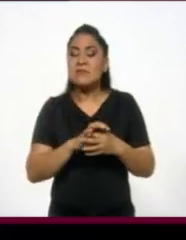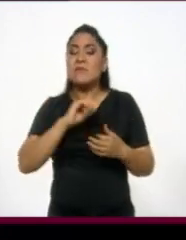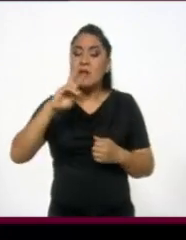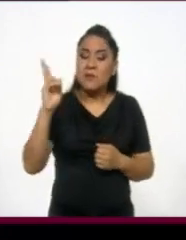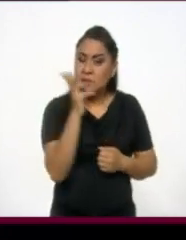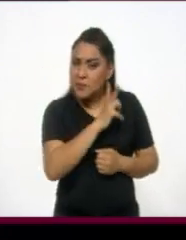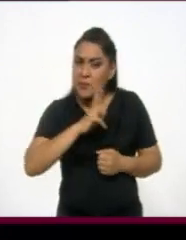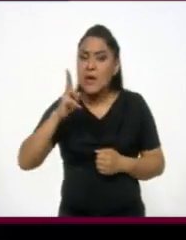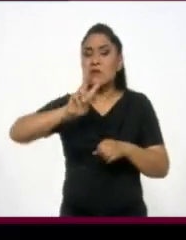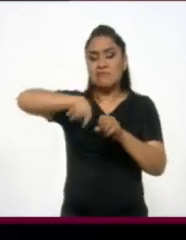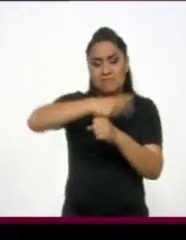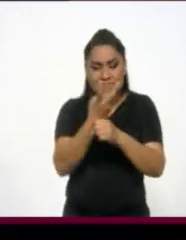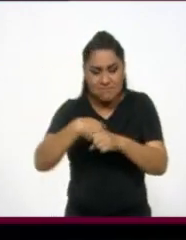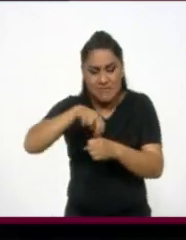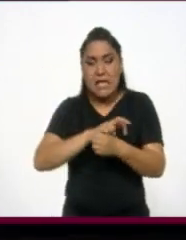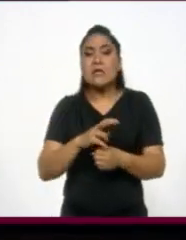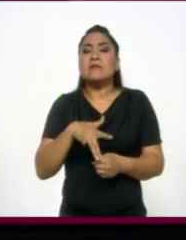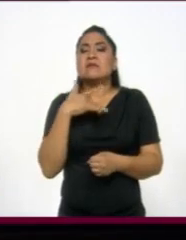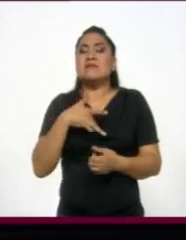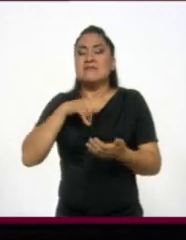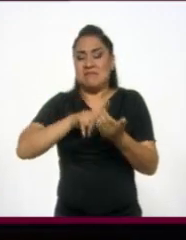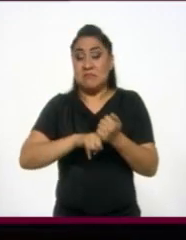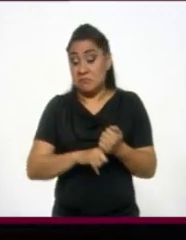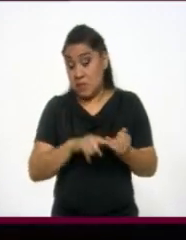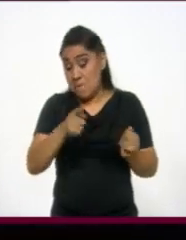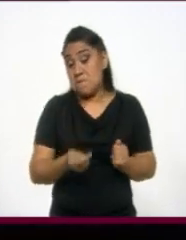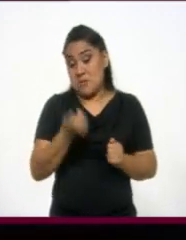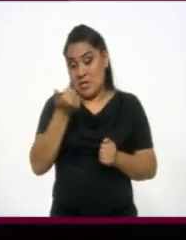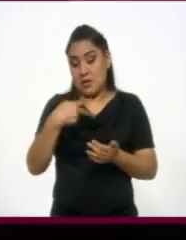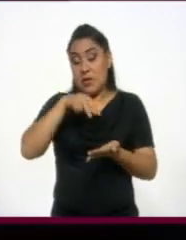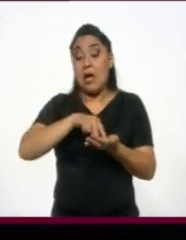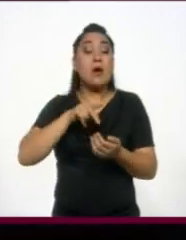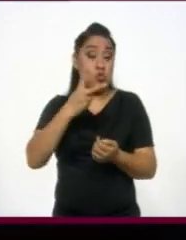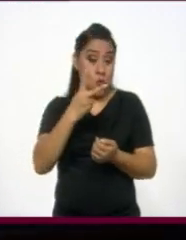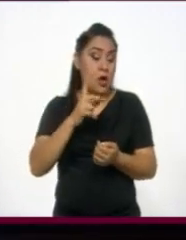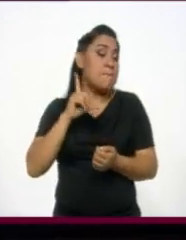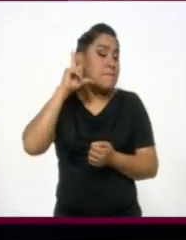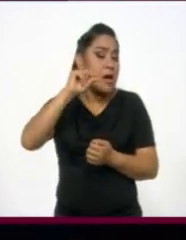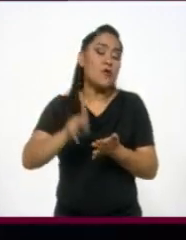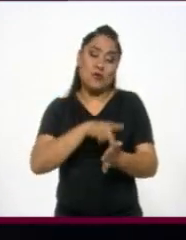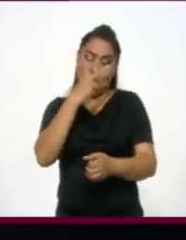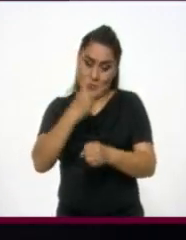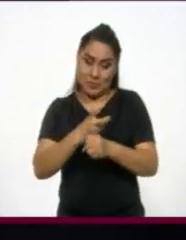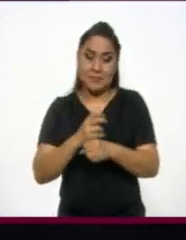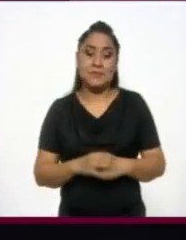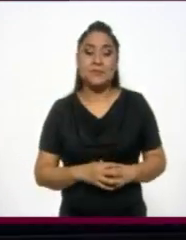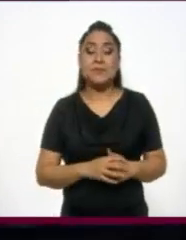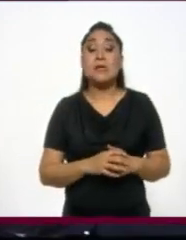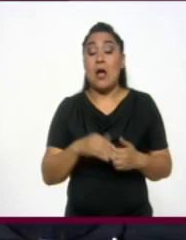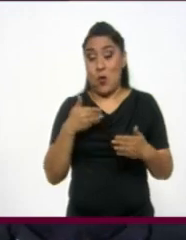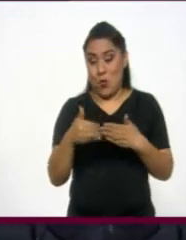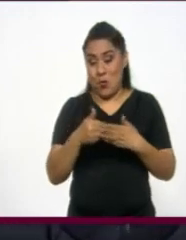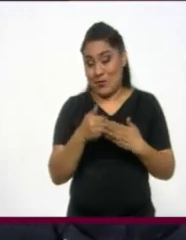viento, la acrobacia y la inspiración en Joan Miró. Es primera función, de dos mañanas se dará una más. Y teniendo